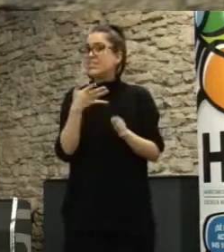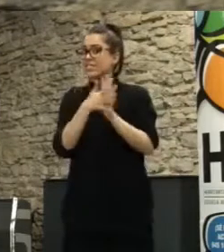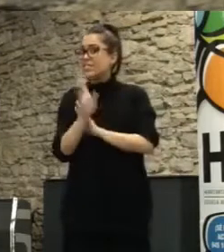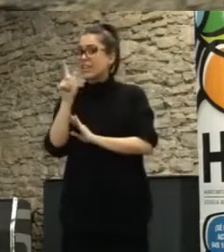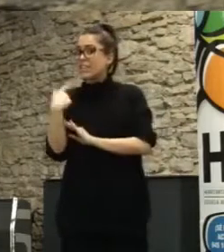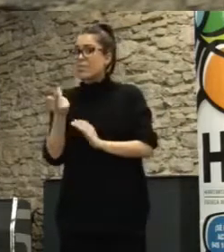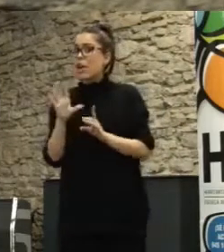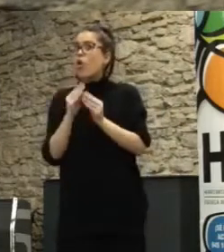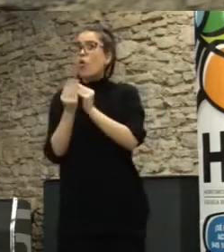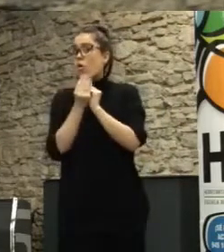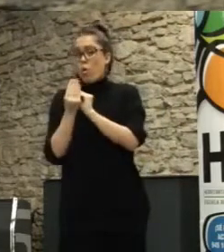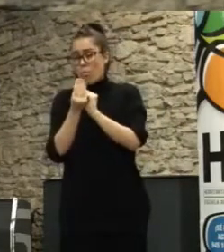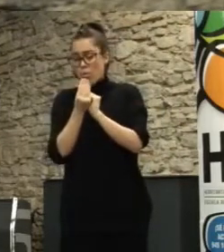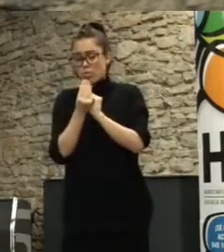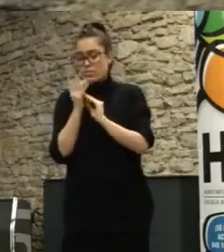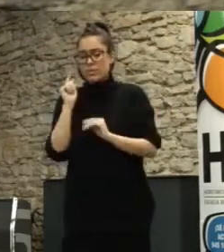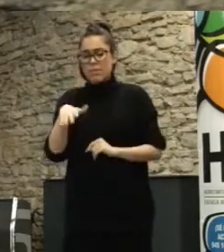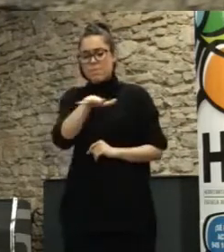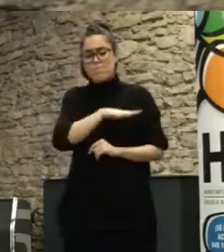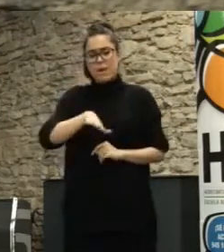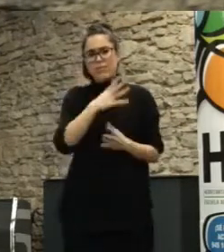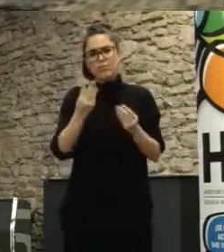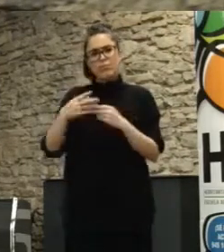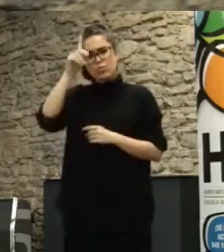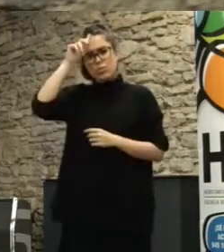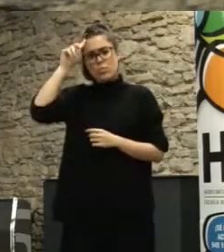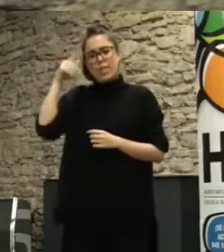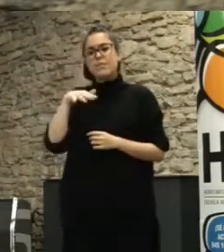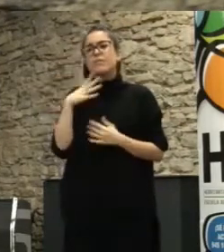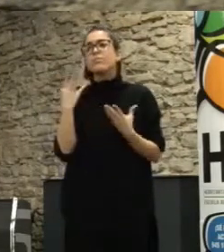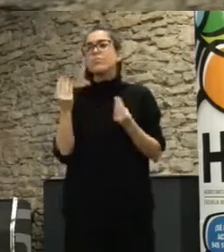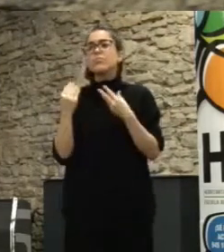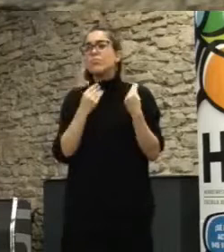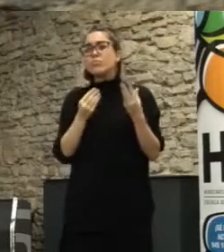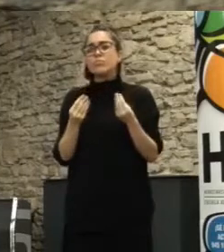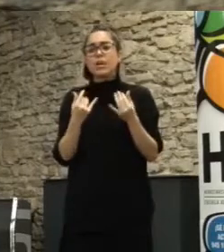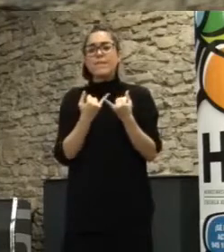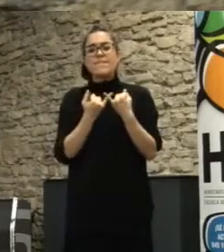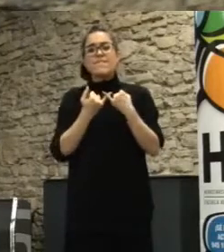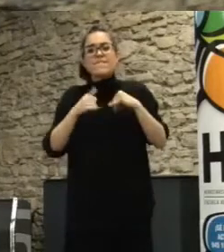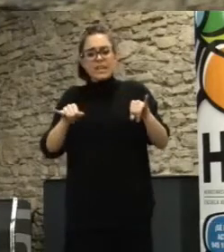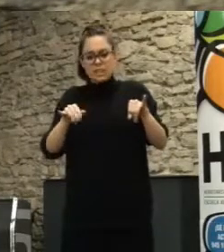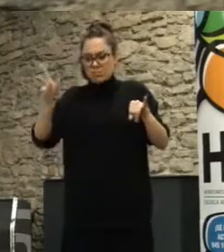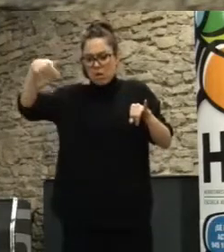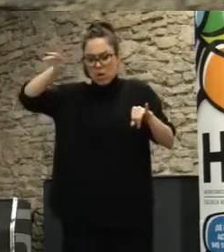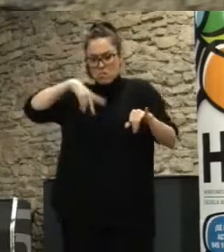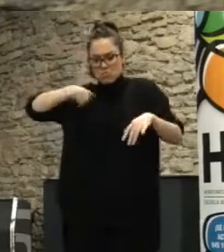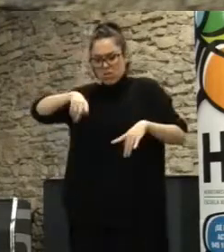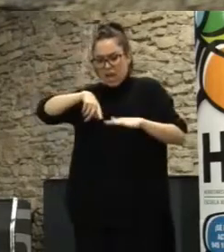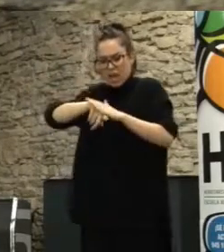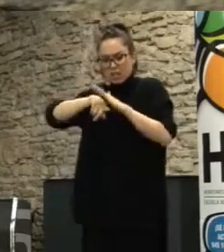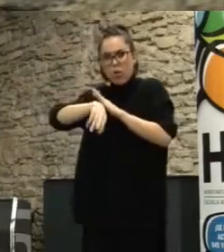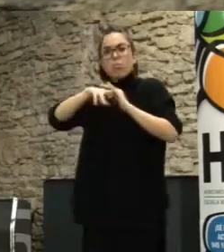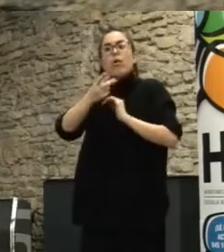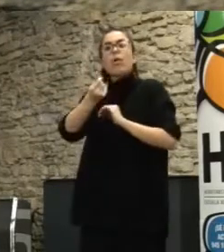en Madrid hay barrios de hecho ahora se está incentivando mucho desde lo público muchos barrios con fiestas autoorganizadas a ciertos recursos